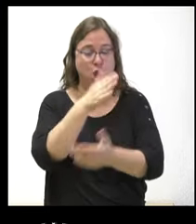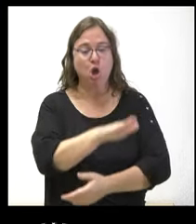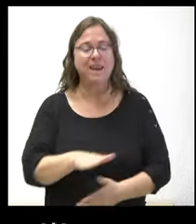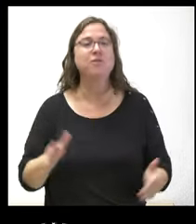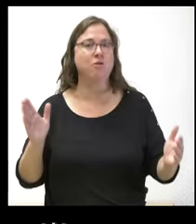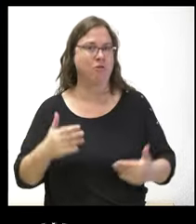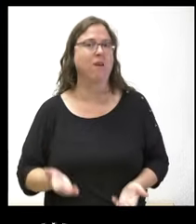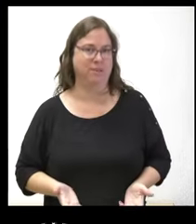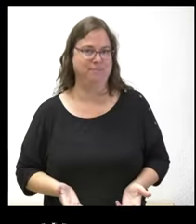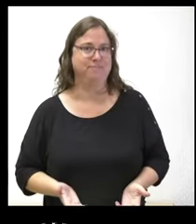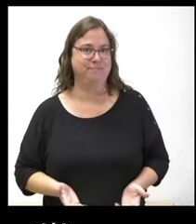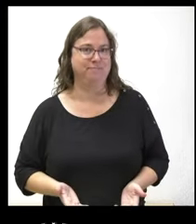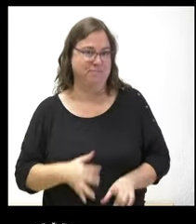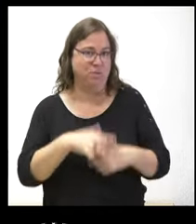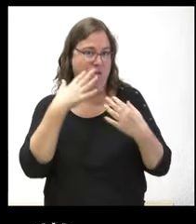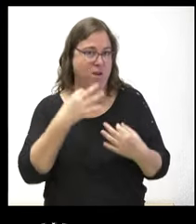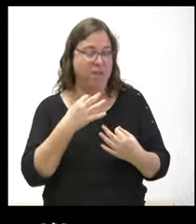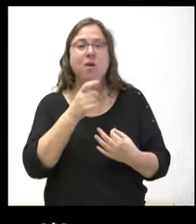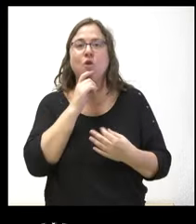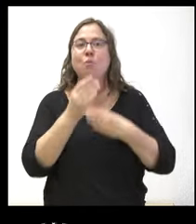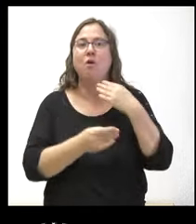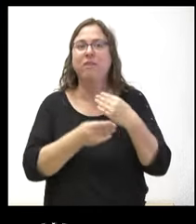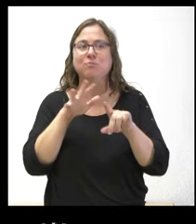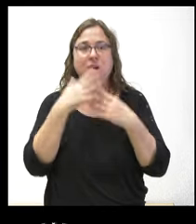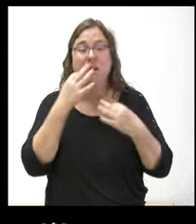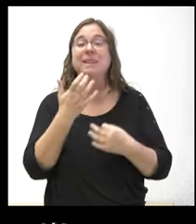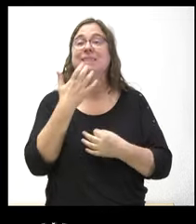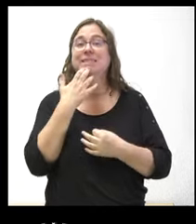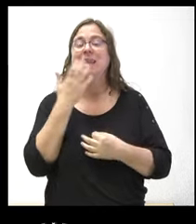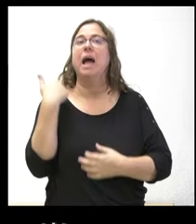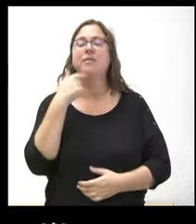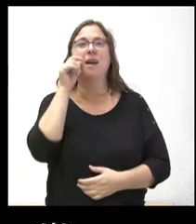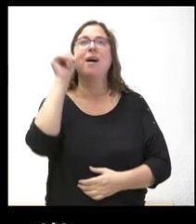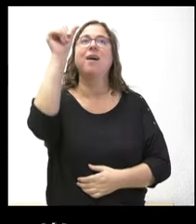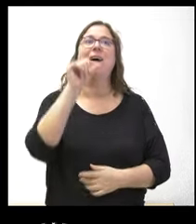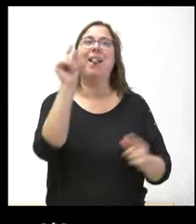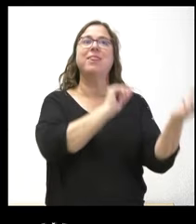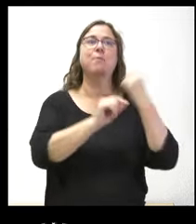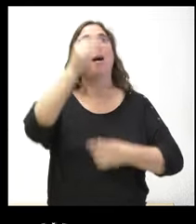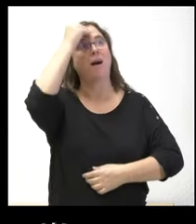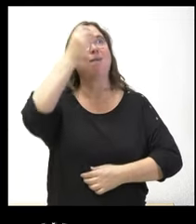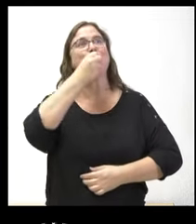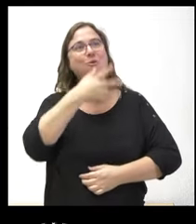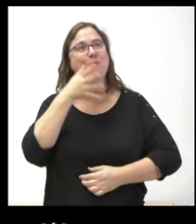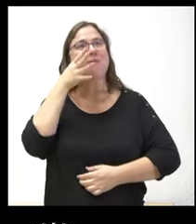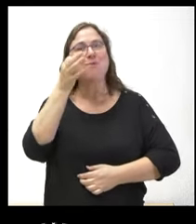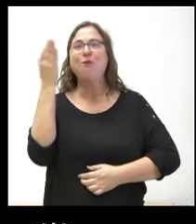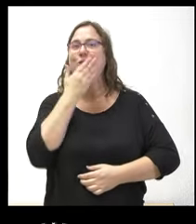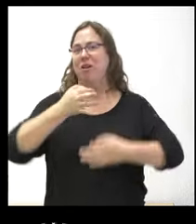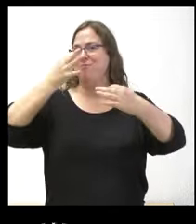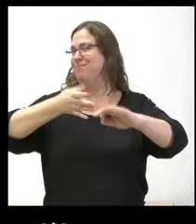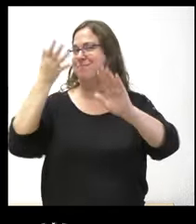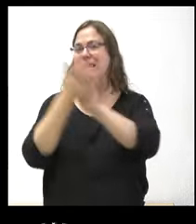¿cómo trasladan esa realidad? es decir si alguien que ayer escuchara el debate piensa bueno pues mira que bien nos aseguran el